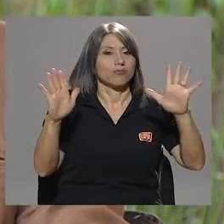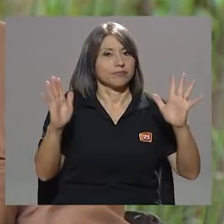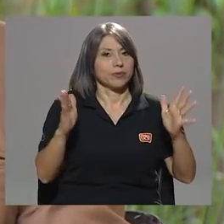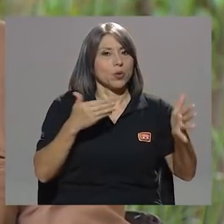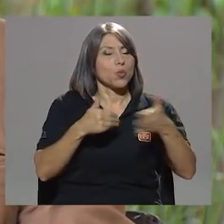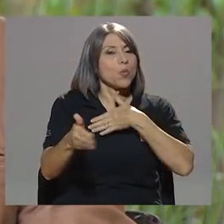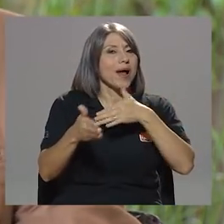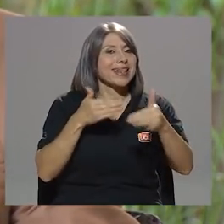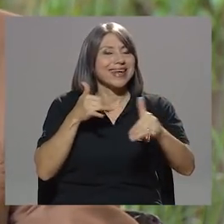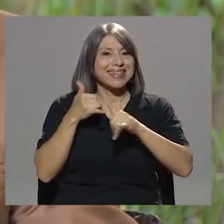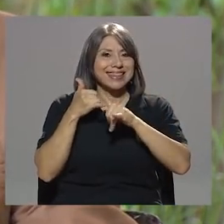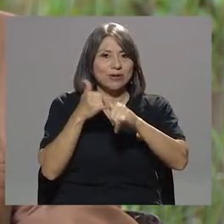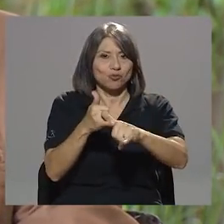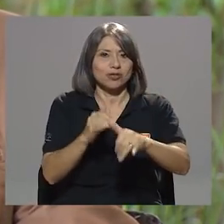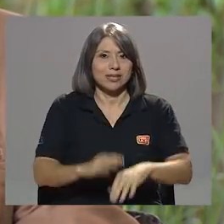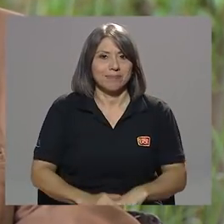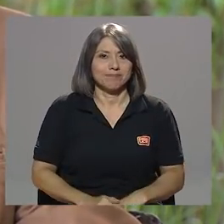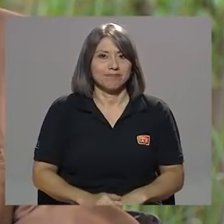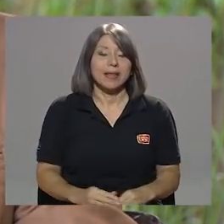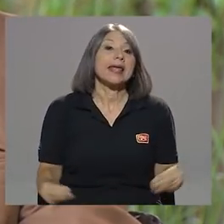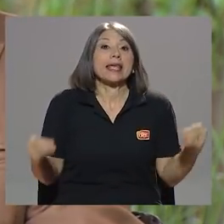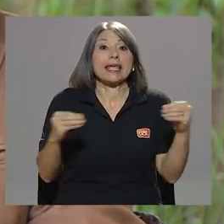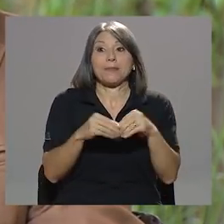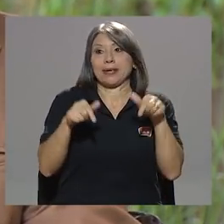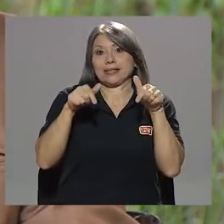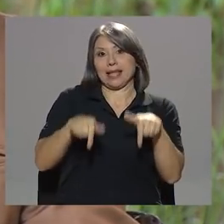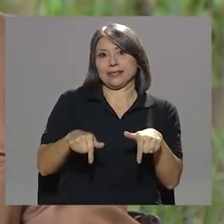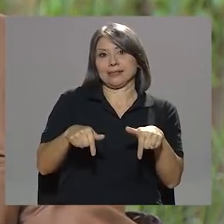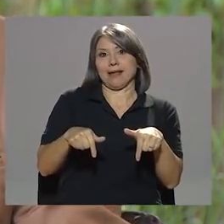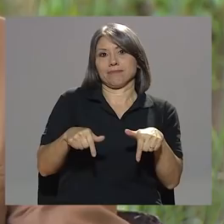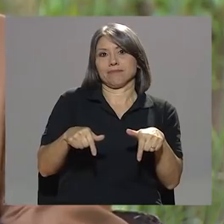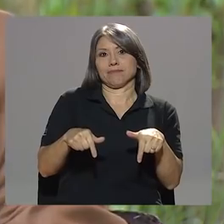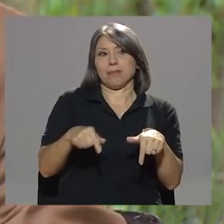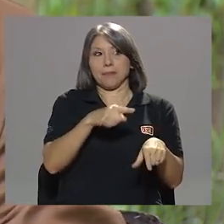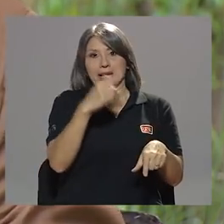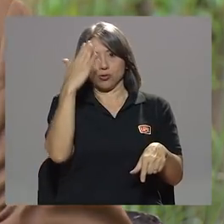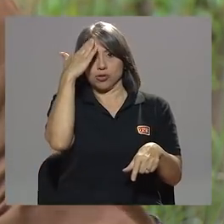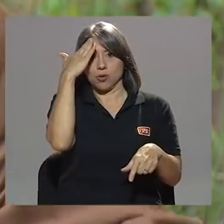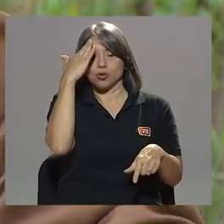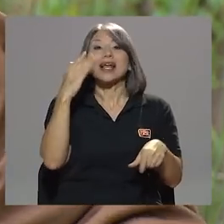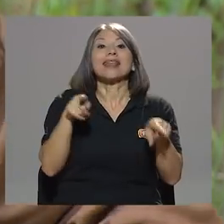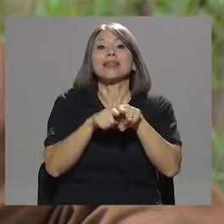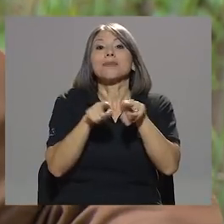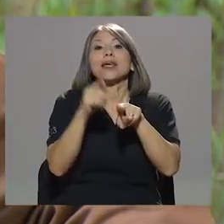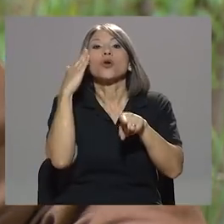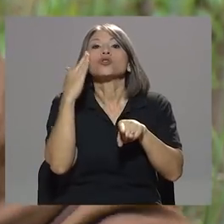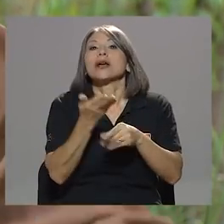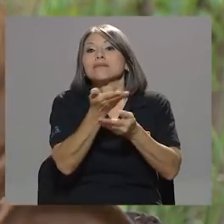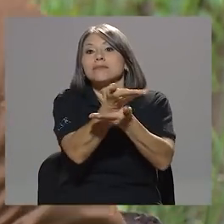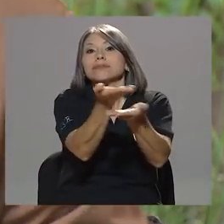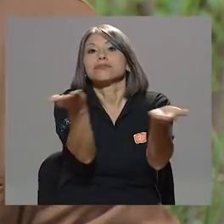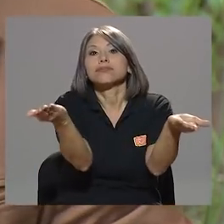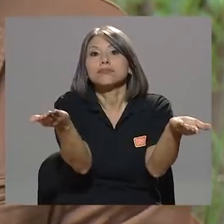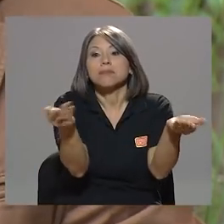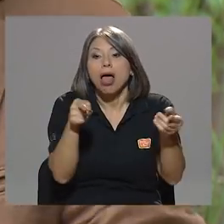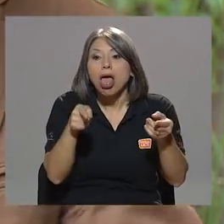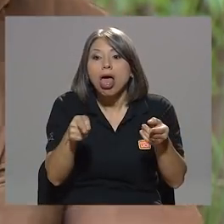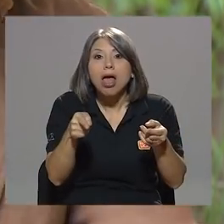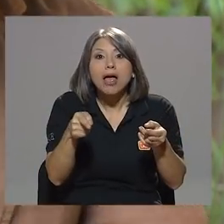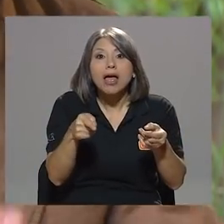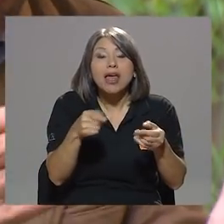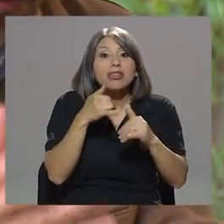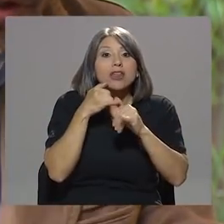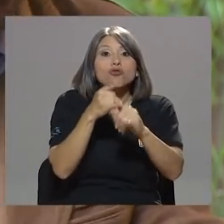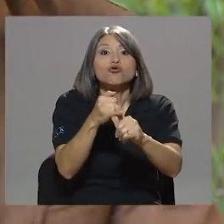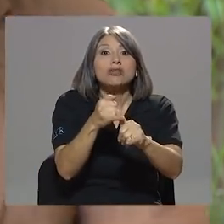denuncia, y más esta, que para su conocimiento y la de los televidentes, es anónima. La